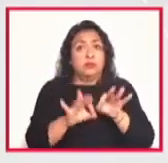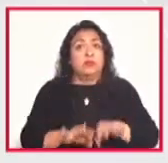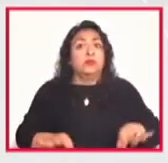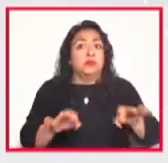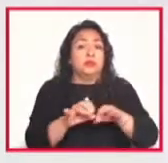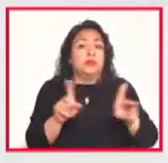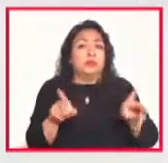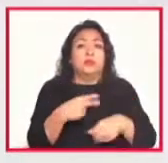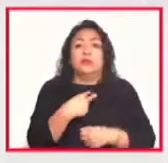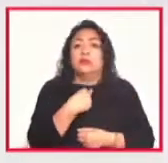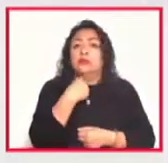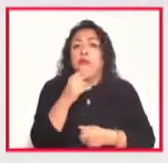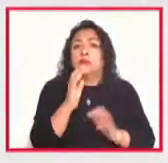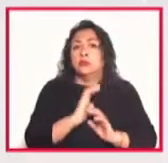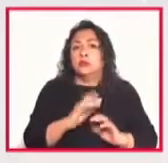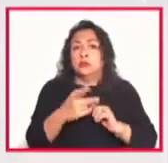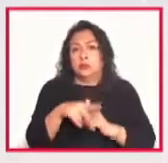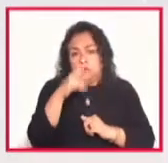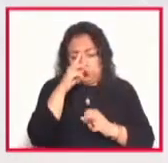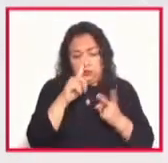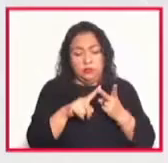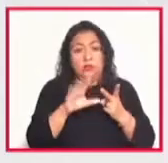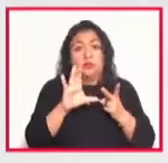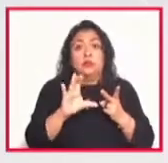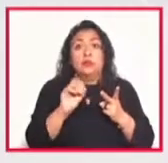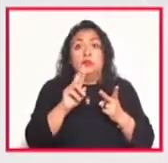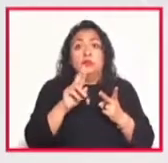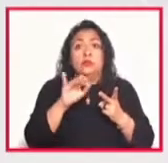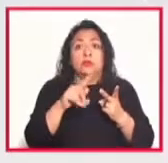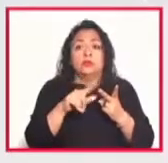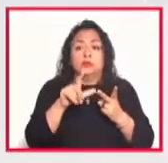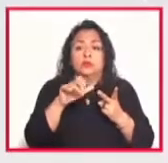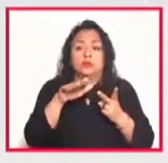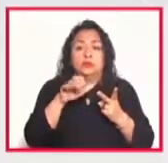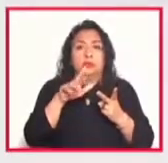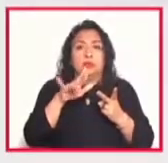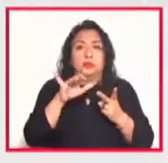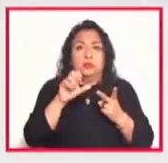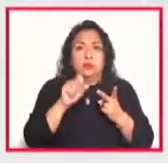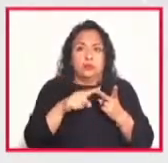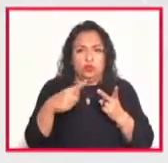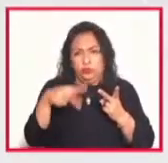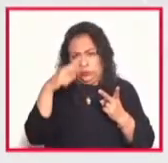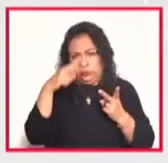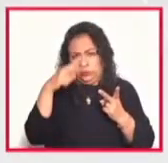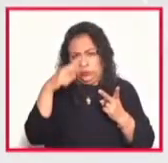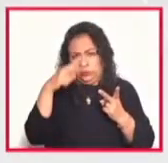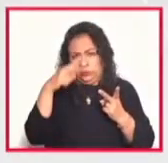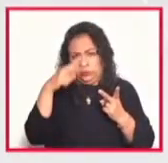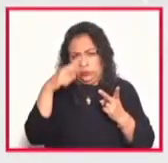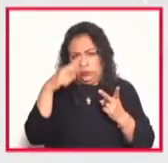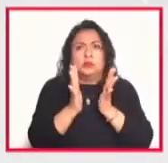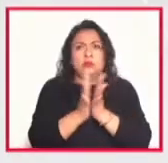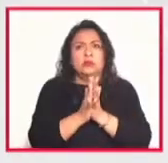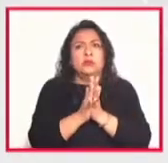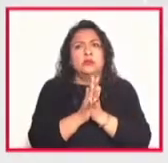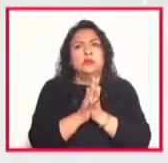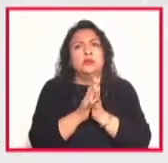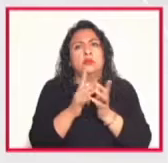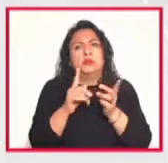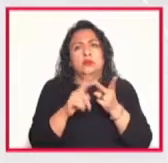vocal en México tenemos el concierto de Liminar este ensamble mexicano en colaboración con el ensamble suizo contra